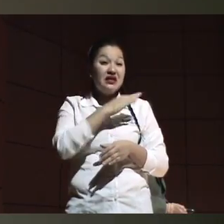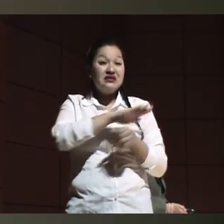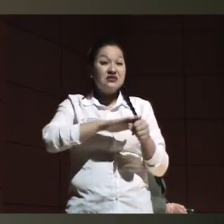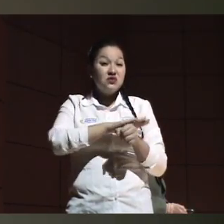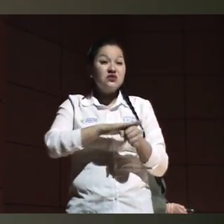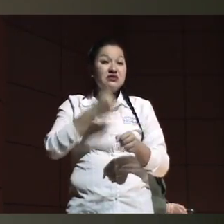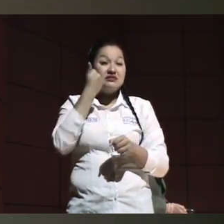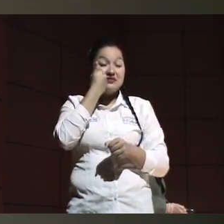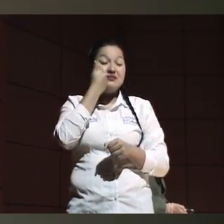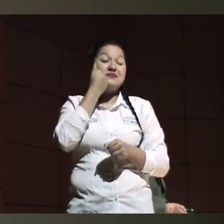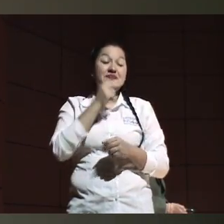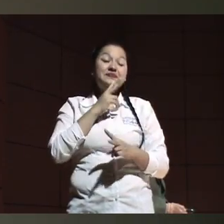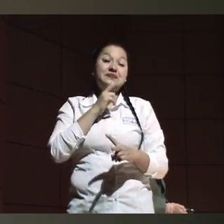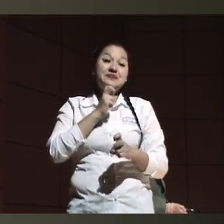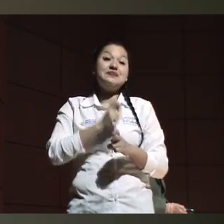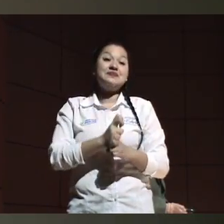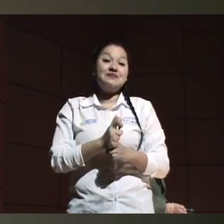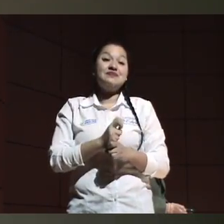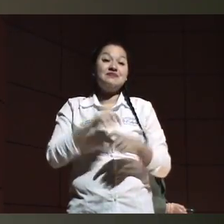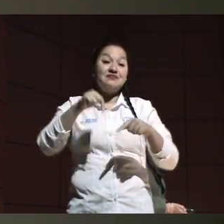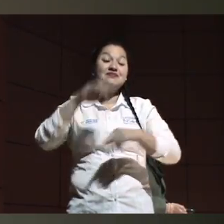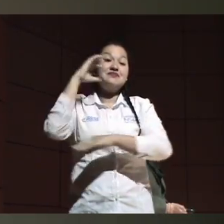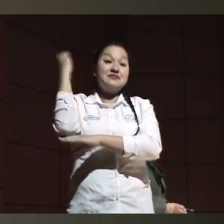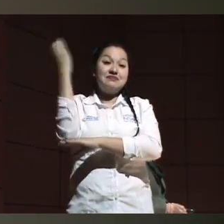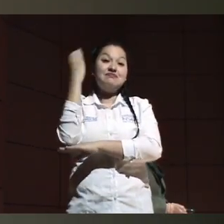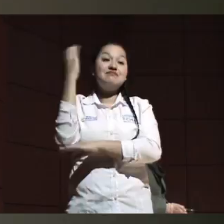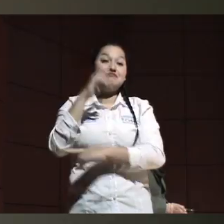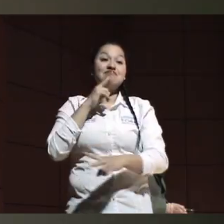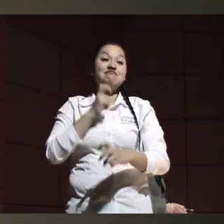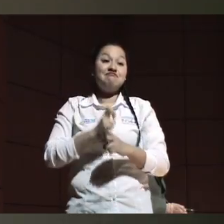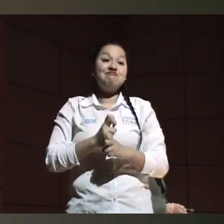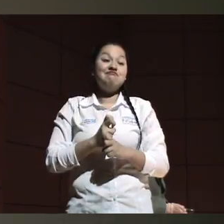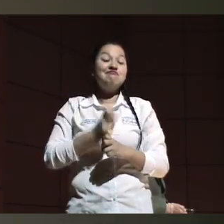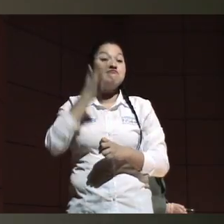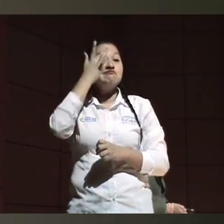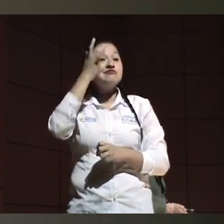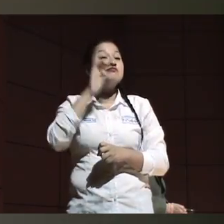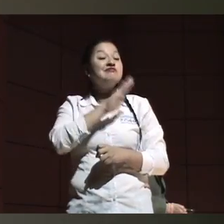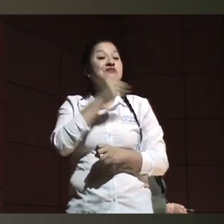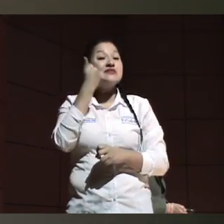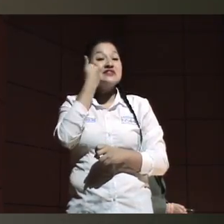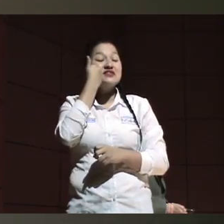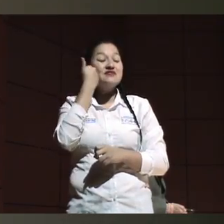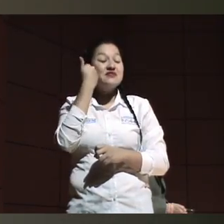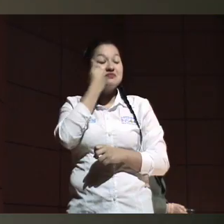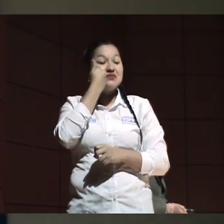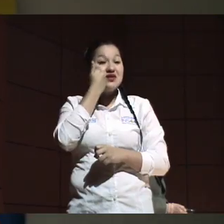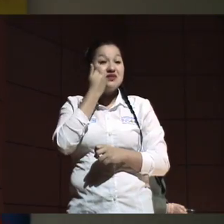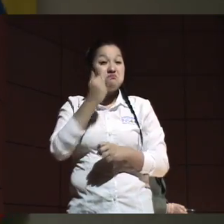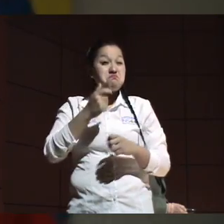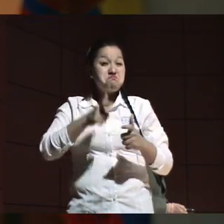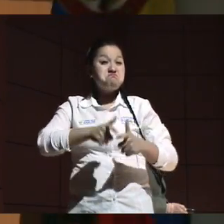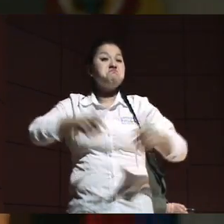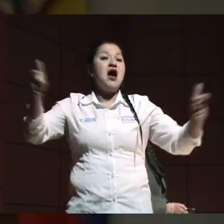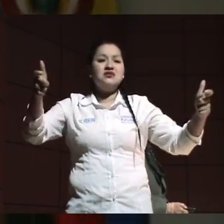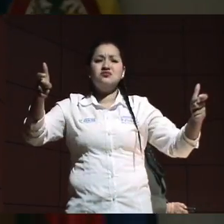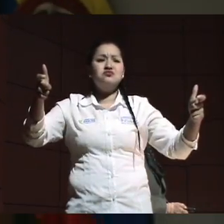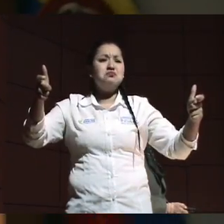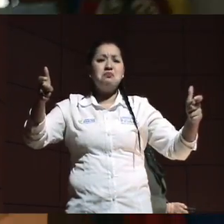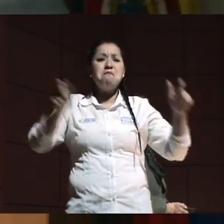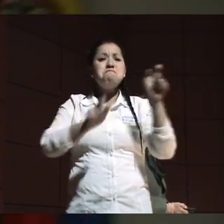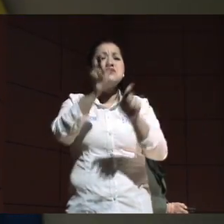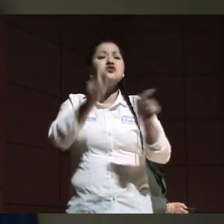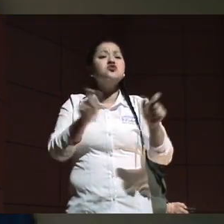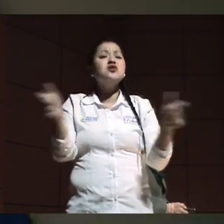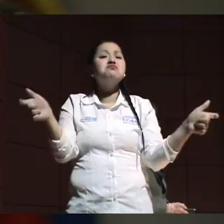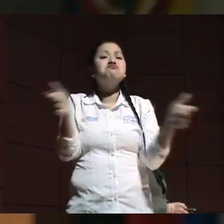Todavía estamos en un sistema donde la enfermedad realmente son muy poquitas las personas que los conocen, inclusive dentro de la